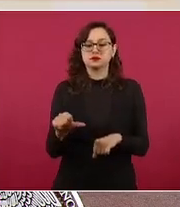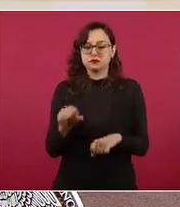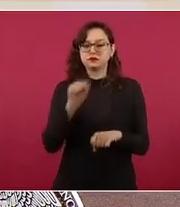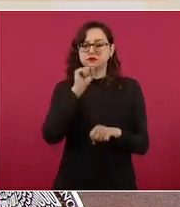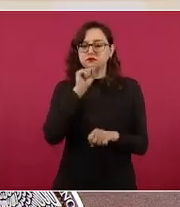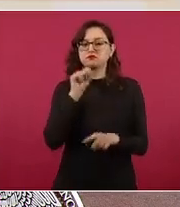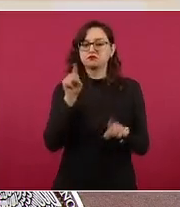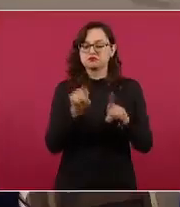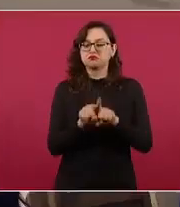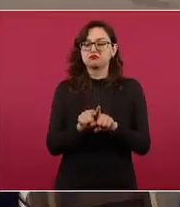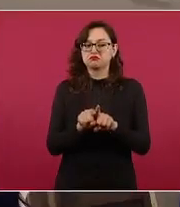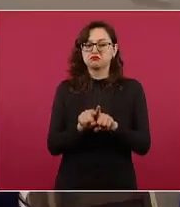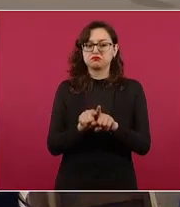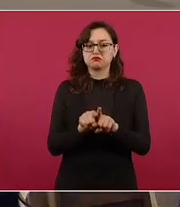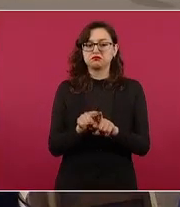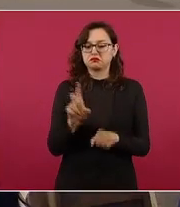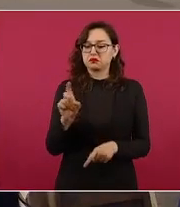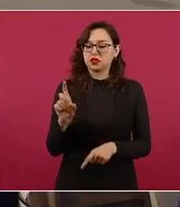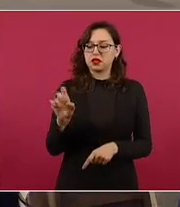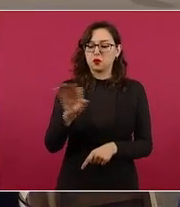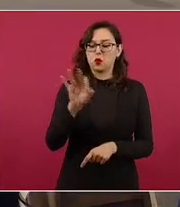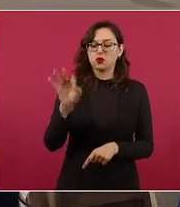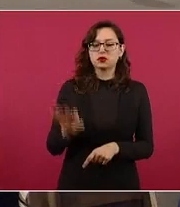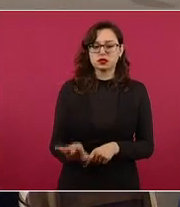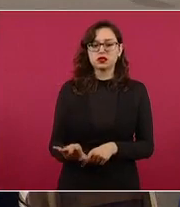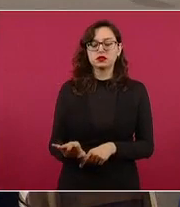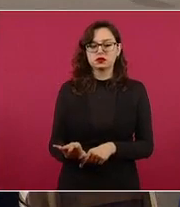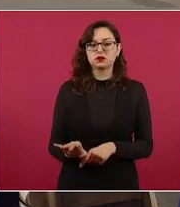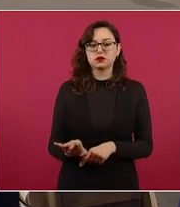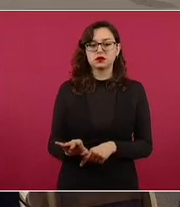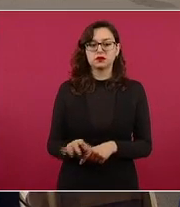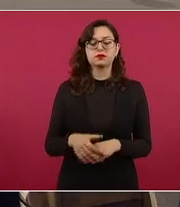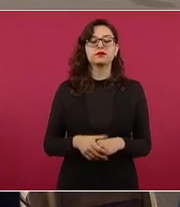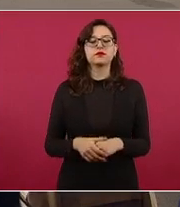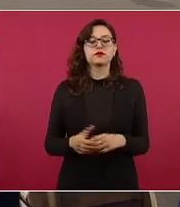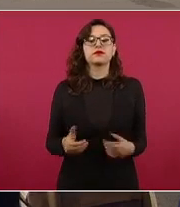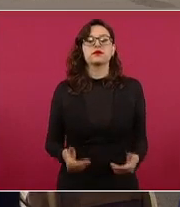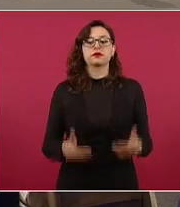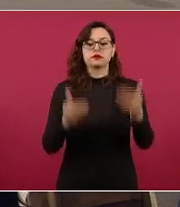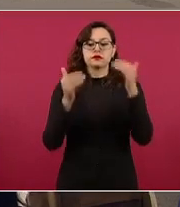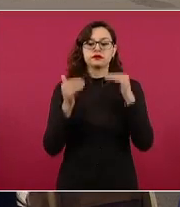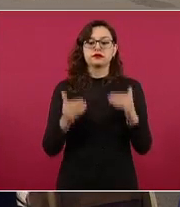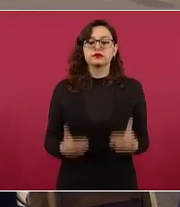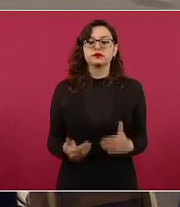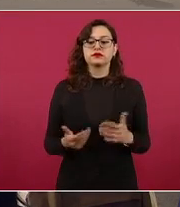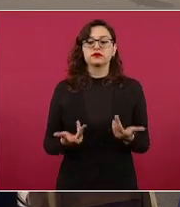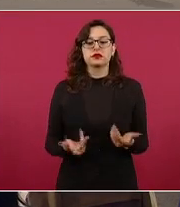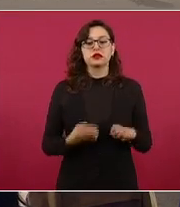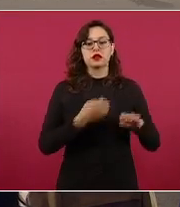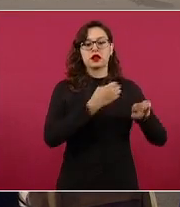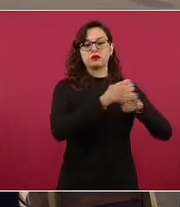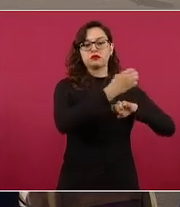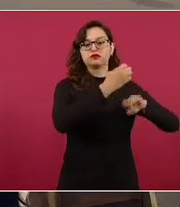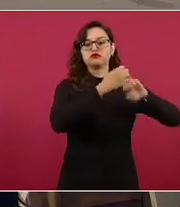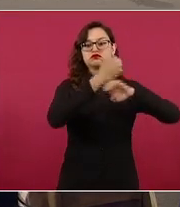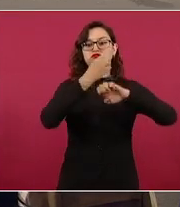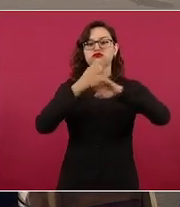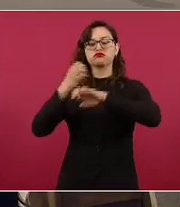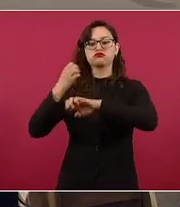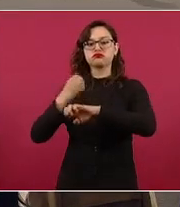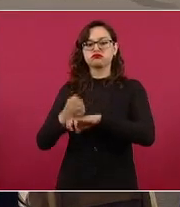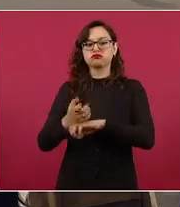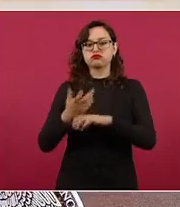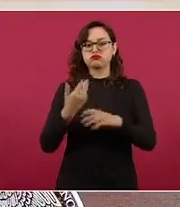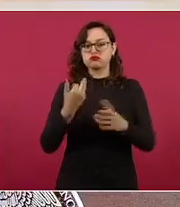tercera parte. Y en la siguiente, podemos hacer un resumen de la respuesta por entidad federativa, donde